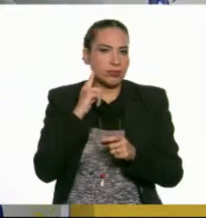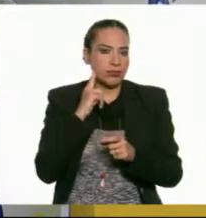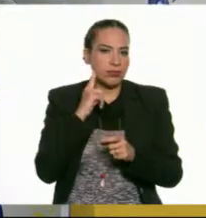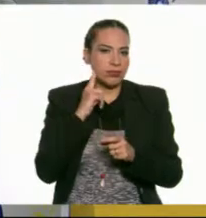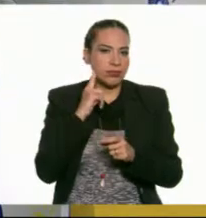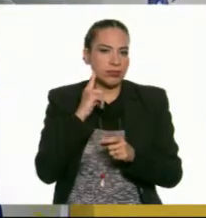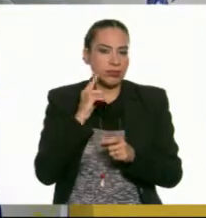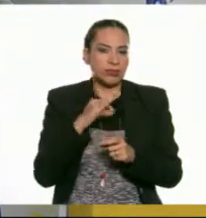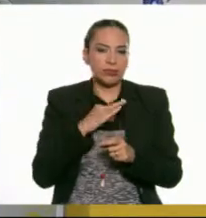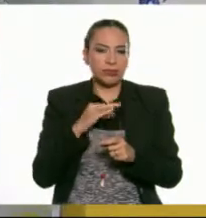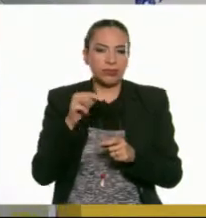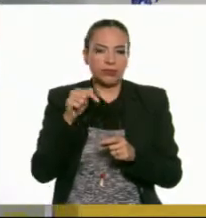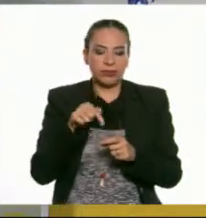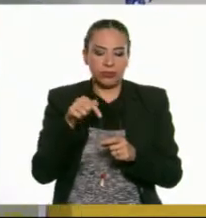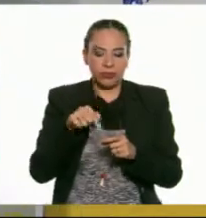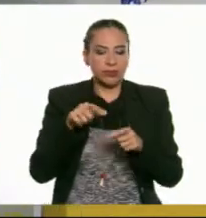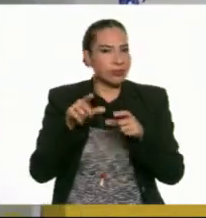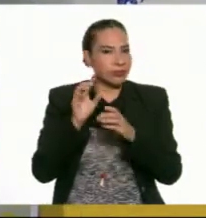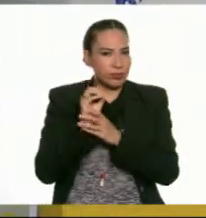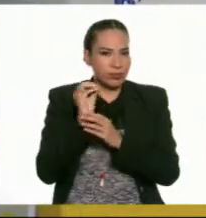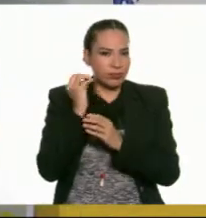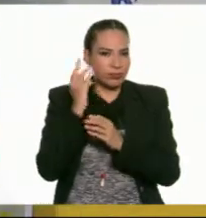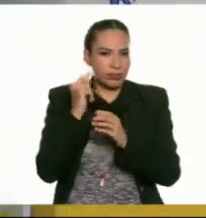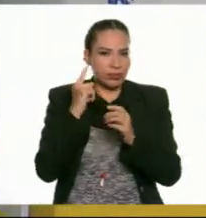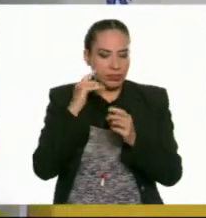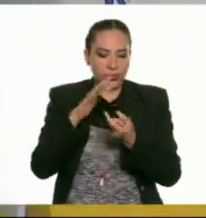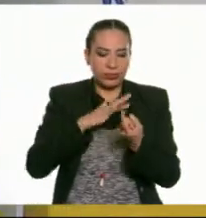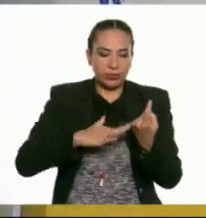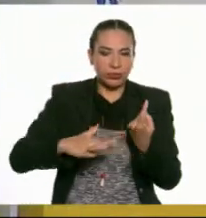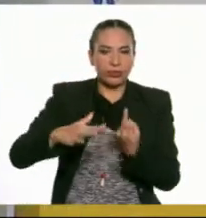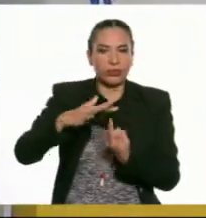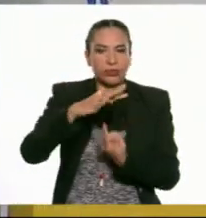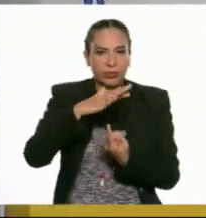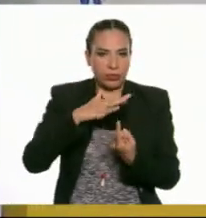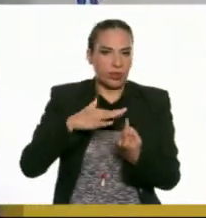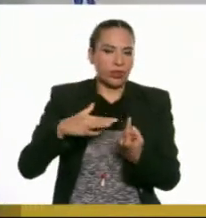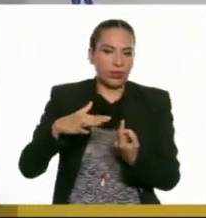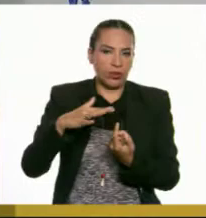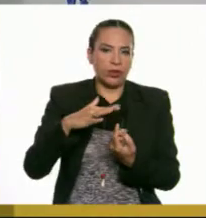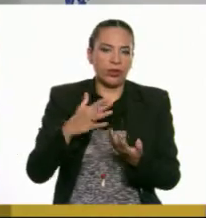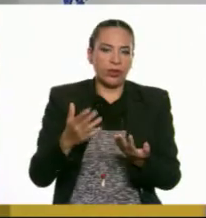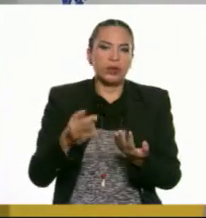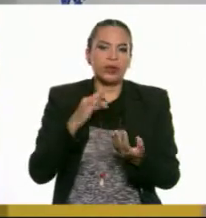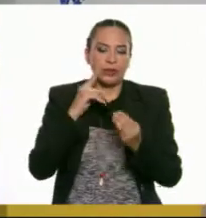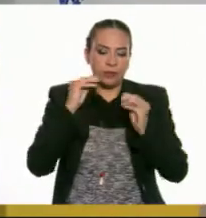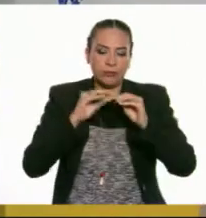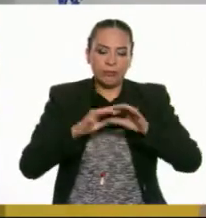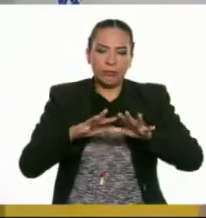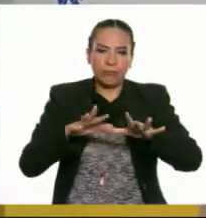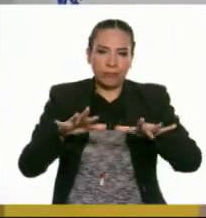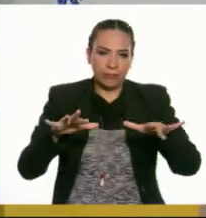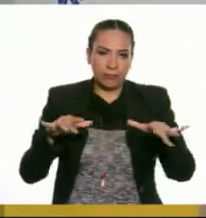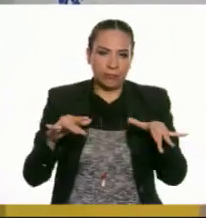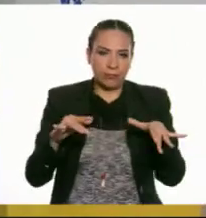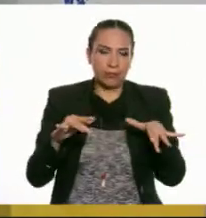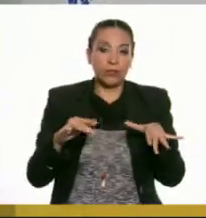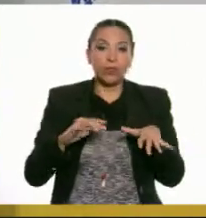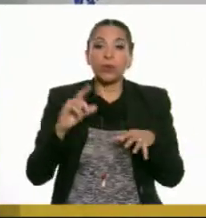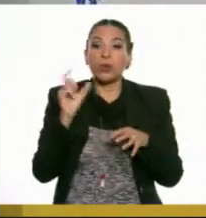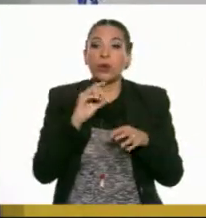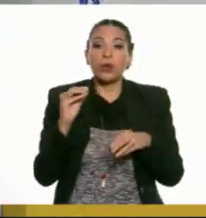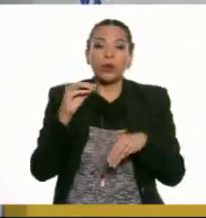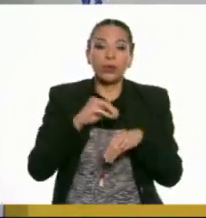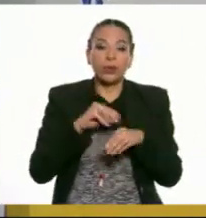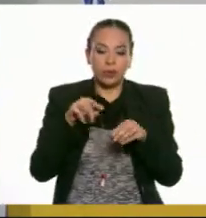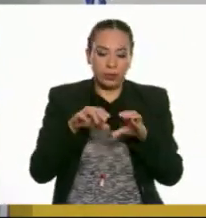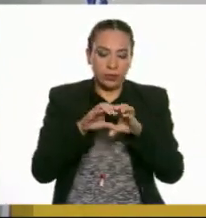tú lo colocas, digamos, aquí está el dispositivo. El sonido va a salir hacia todos los lados. Entonces, el sonido se dispersa un poco. Al momento de